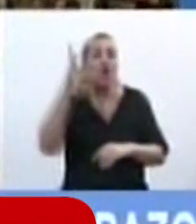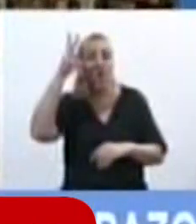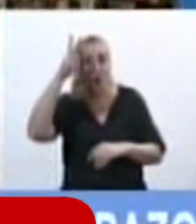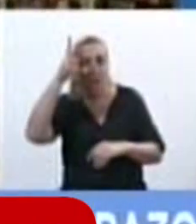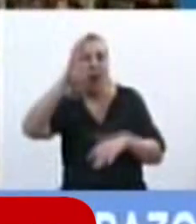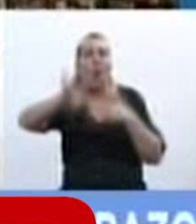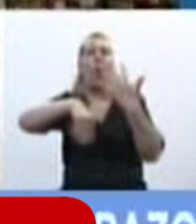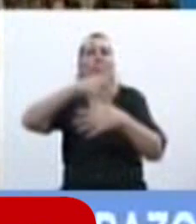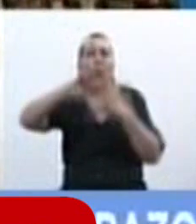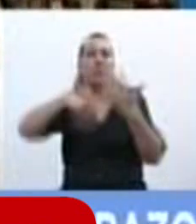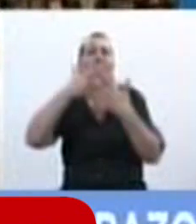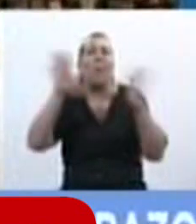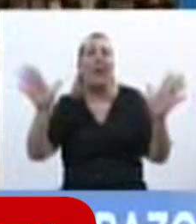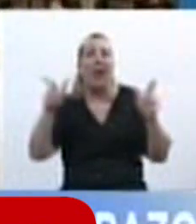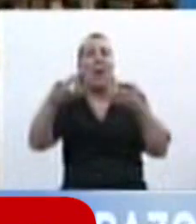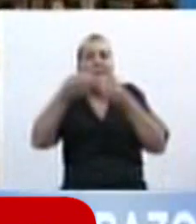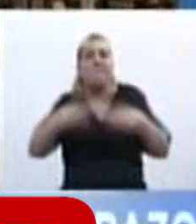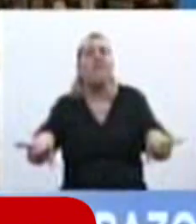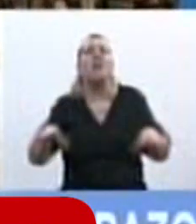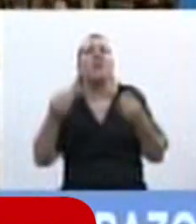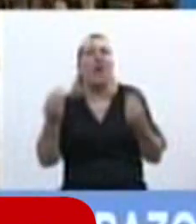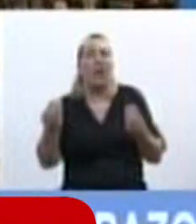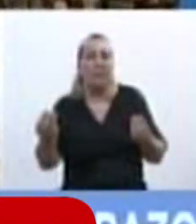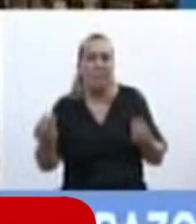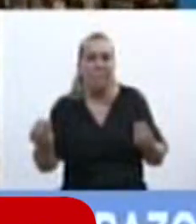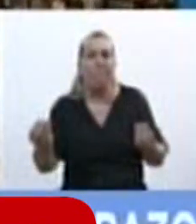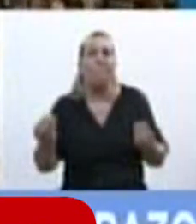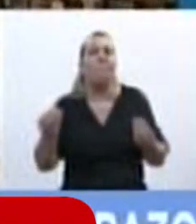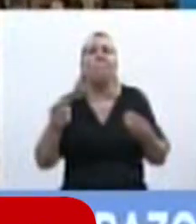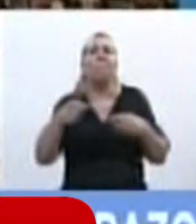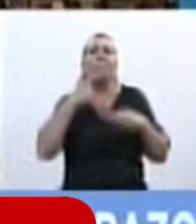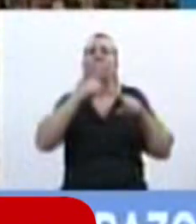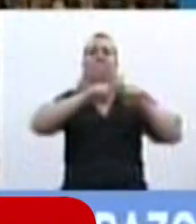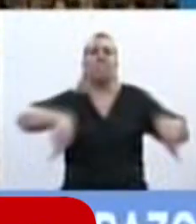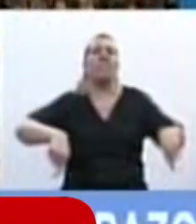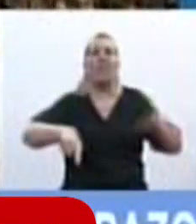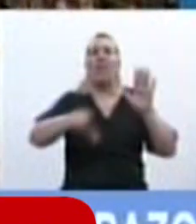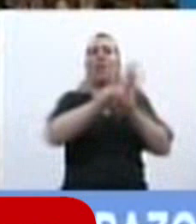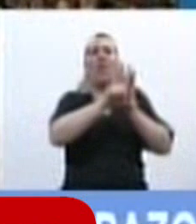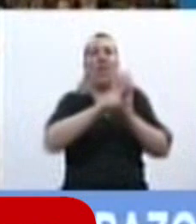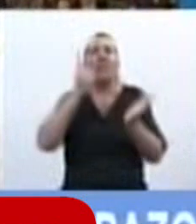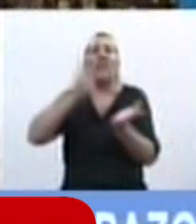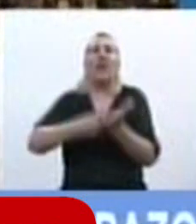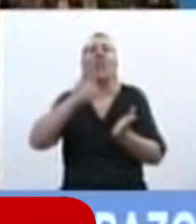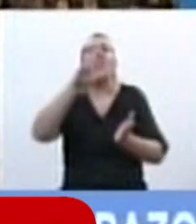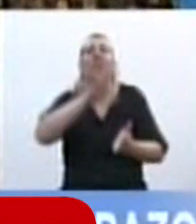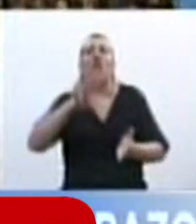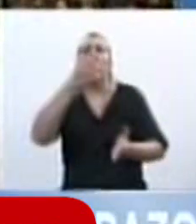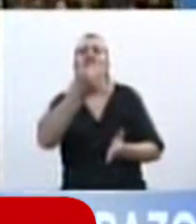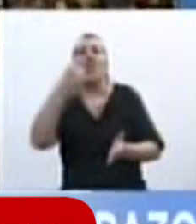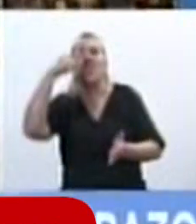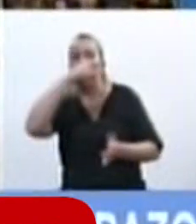Libertadora empieza a anular esa ley y con el decreto 17567